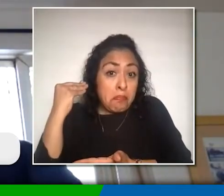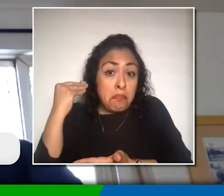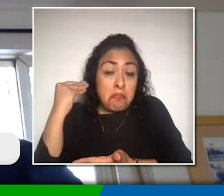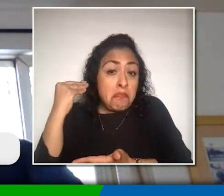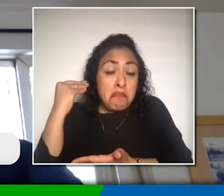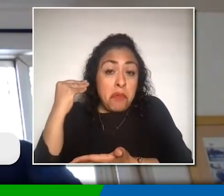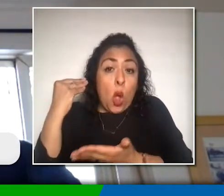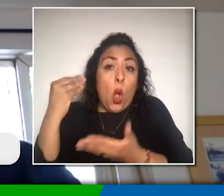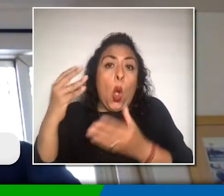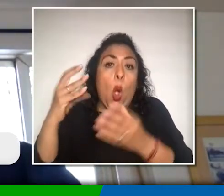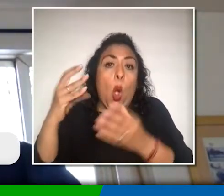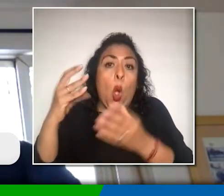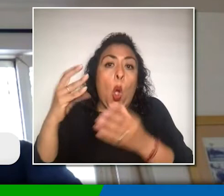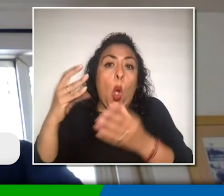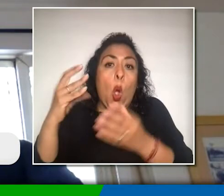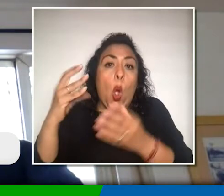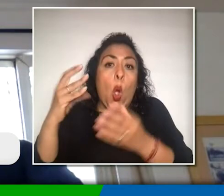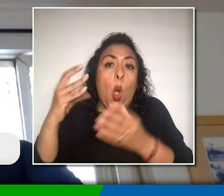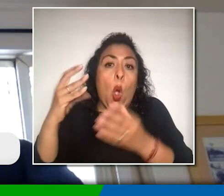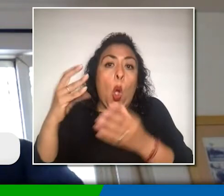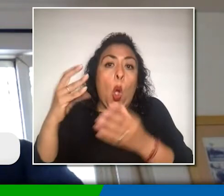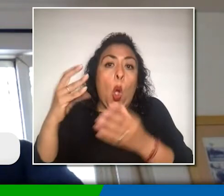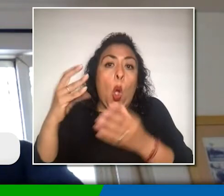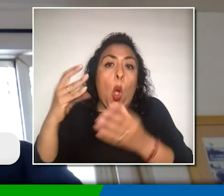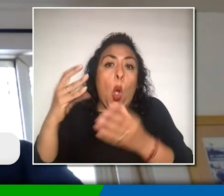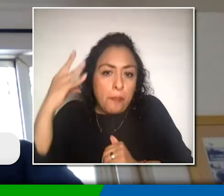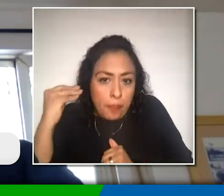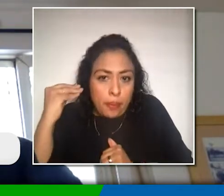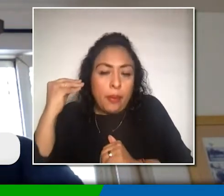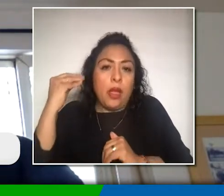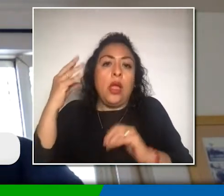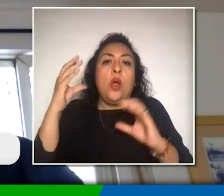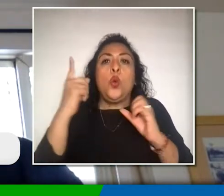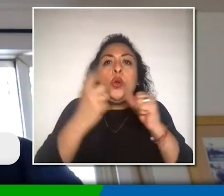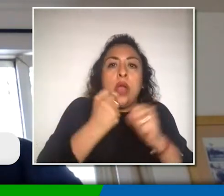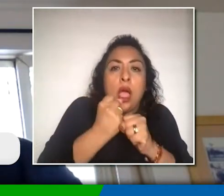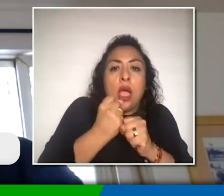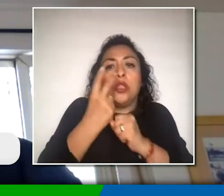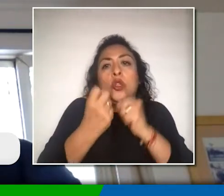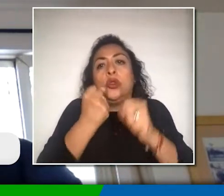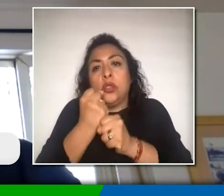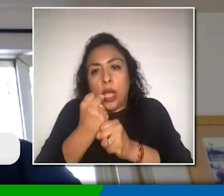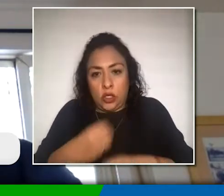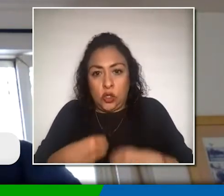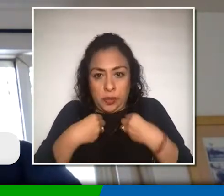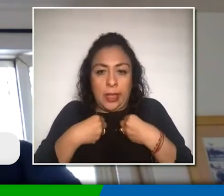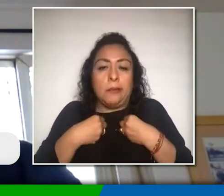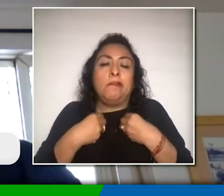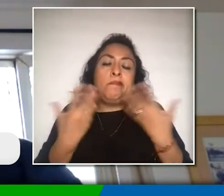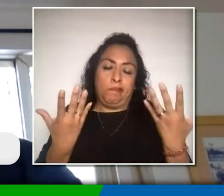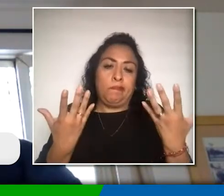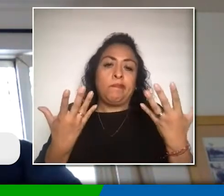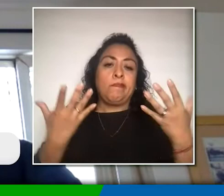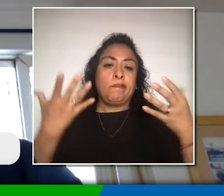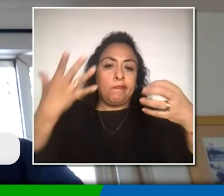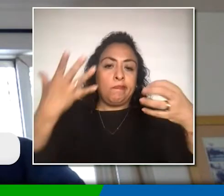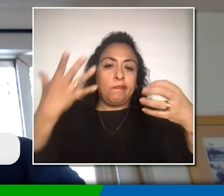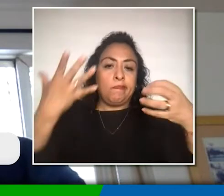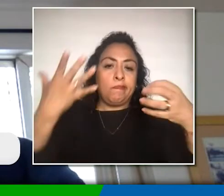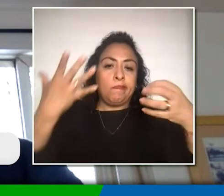en los primeros meses pues es considerada una persona sorda.